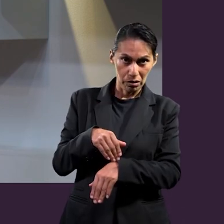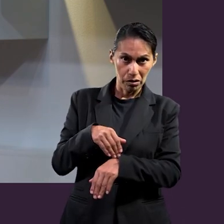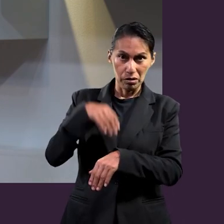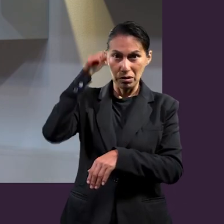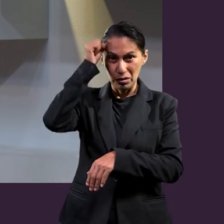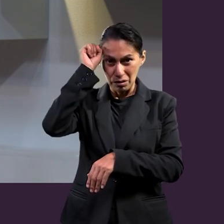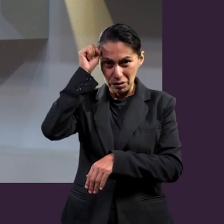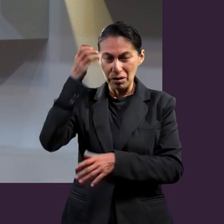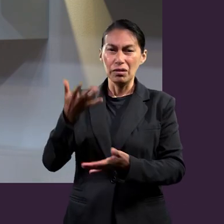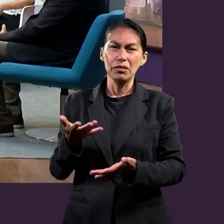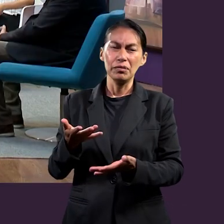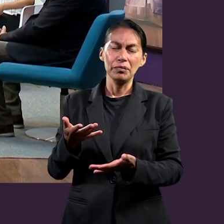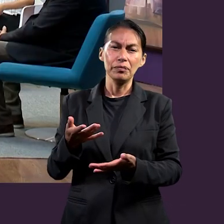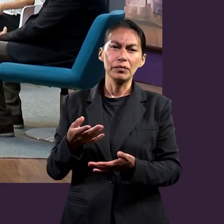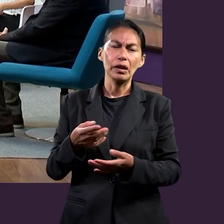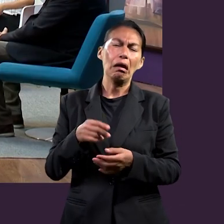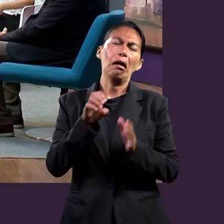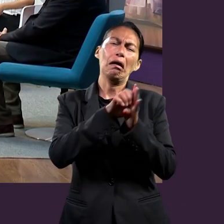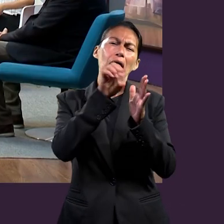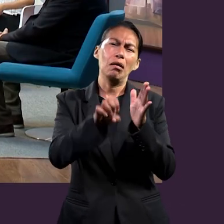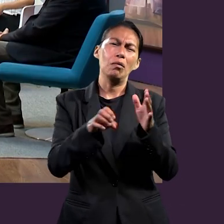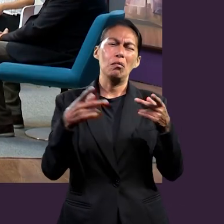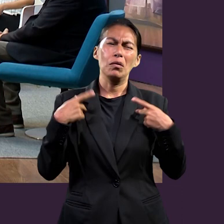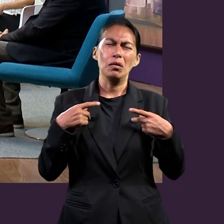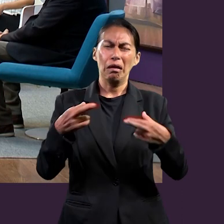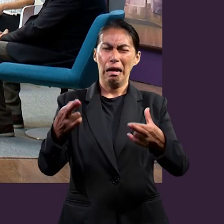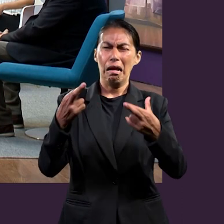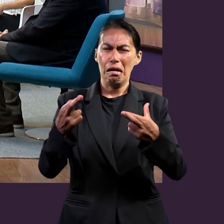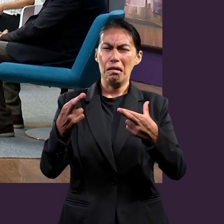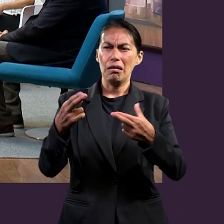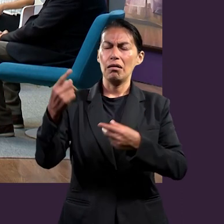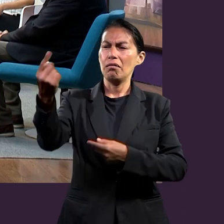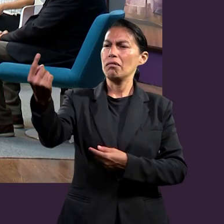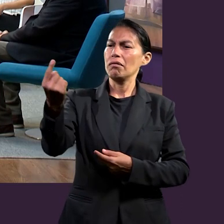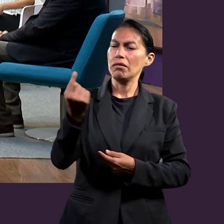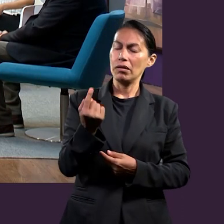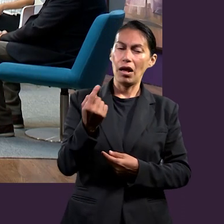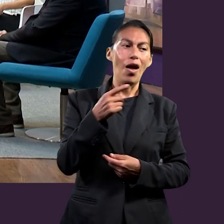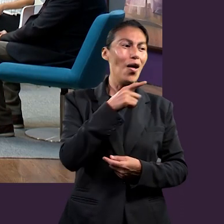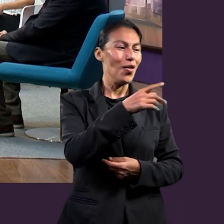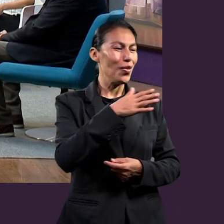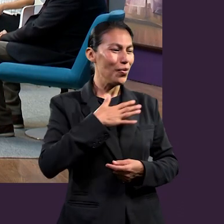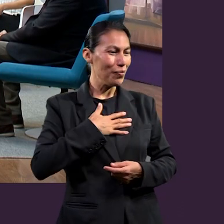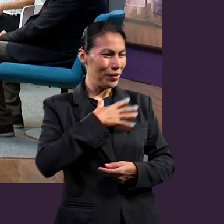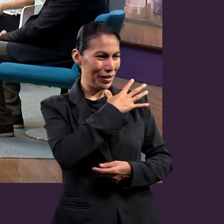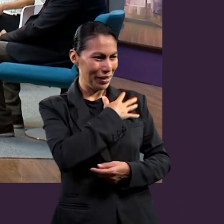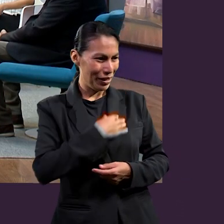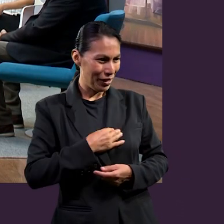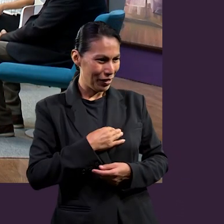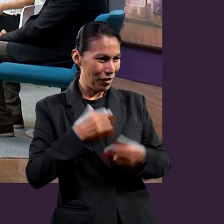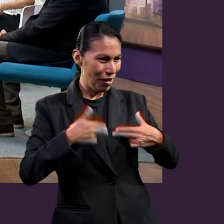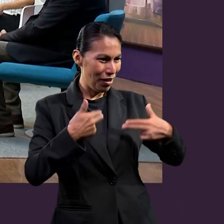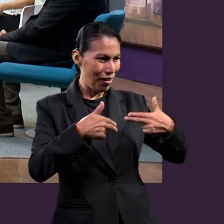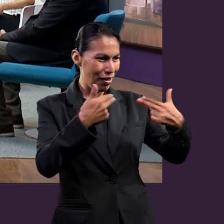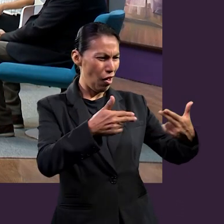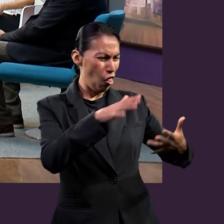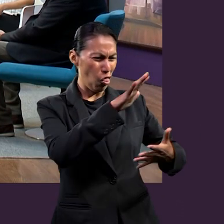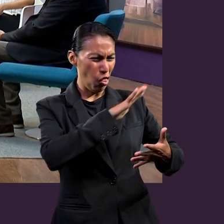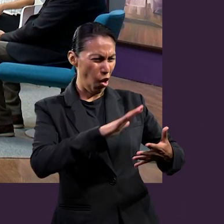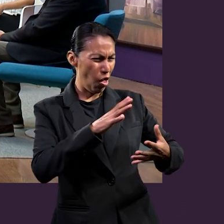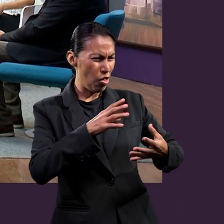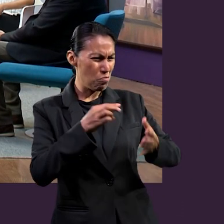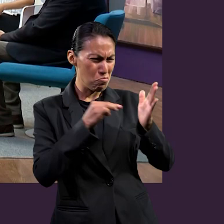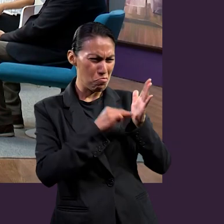Porque, pues, por decir, si llegara un multimillonario y nos dijera, oye, te voy a adoptar como hijo y vas a ser mi heredero universal,